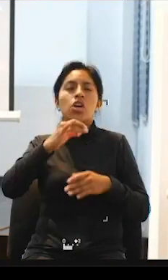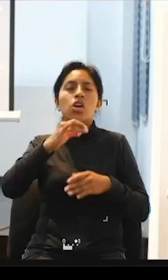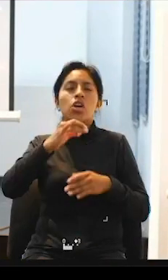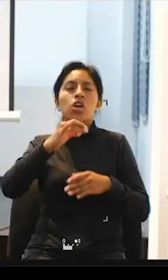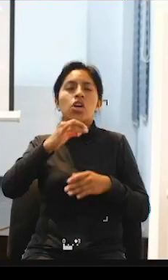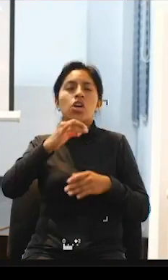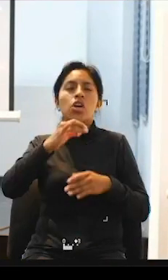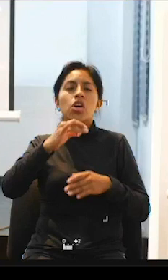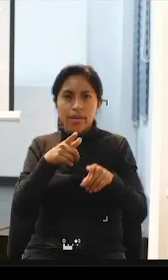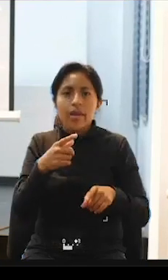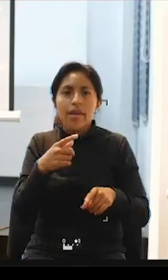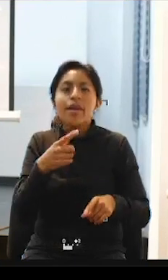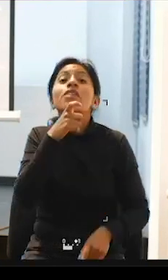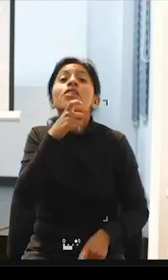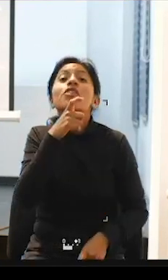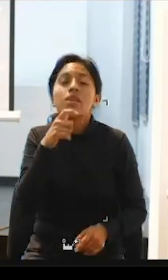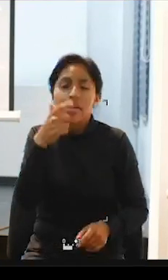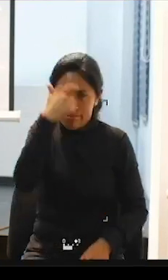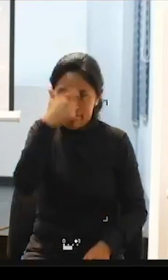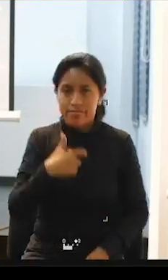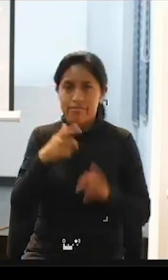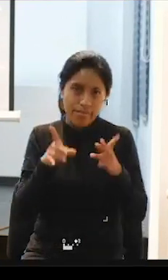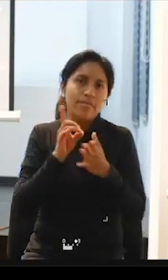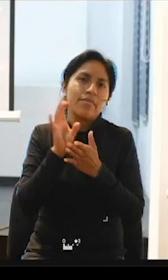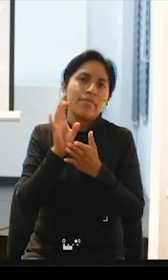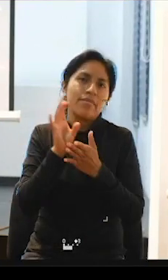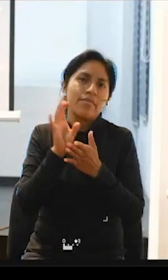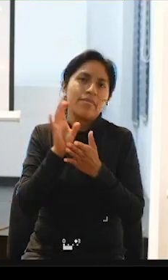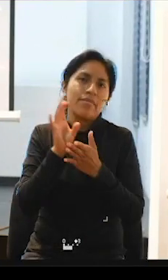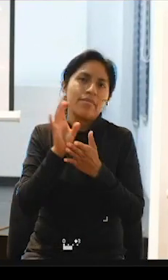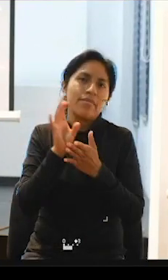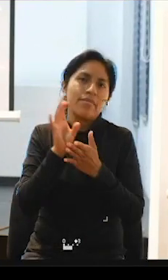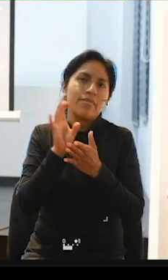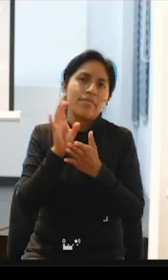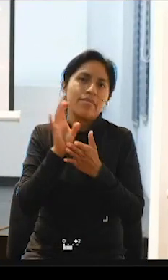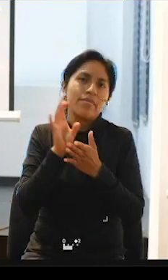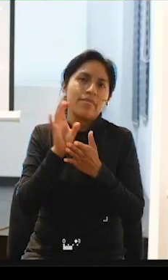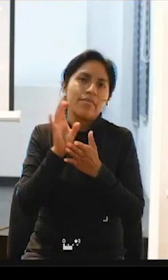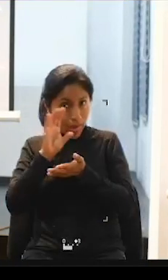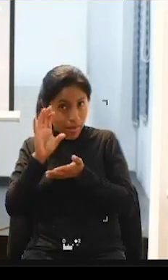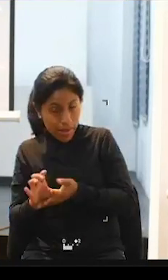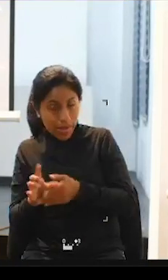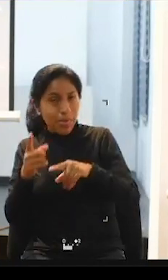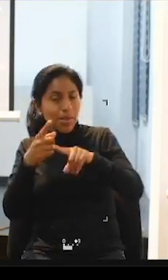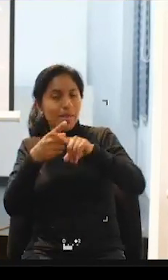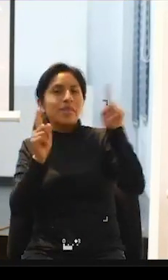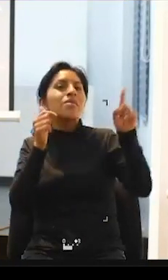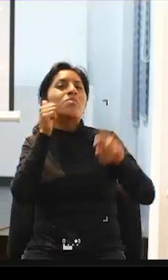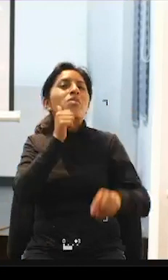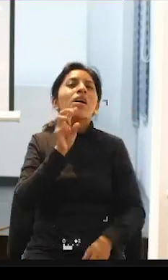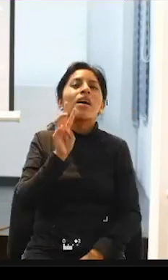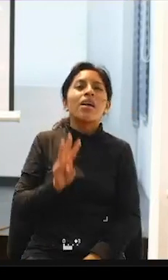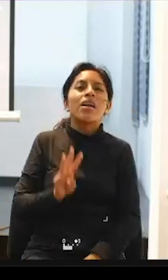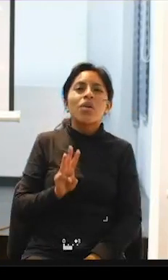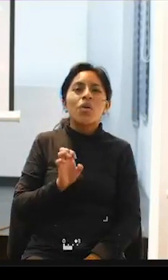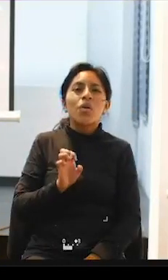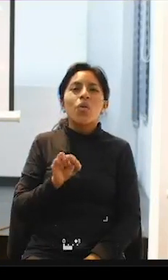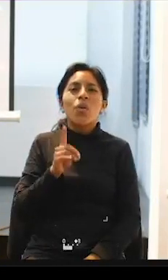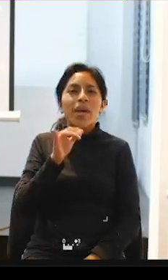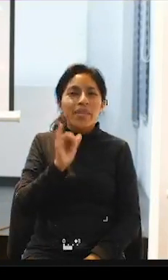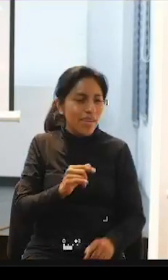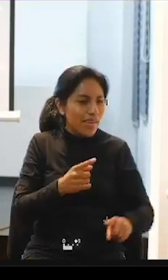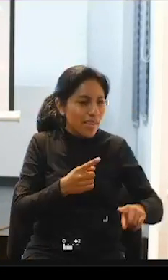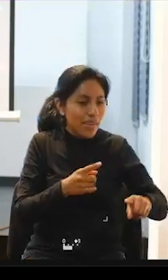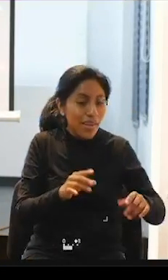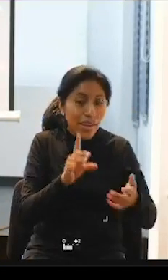experto es la persona con discapacidad incluso mi discapacidad es diferente a la discapacidad de Wendy digamos o de otro compañero